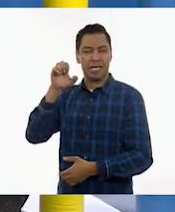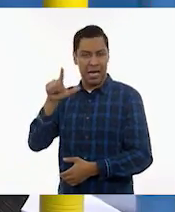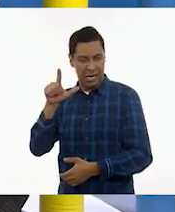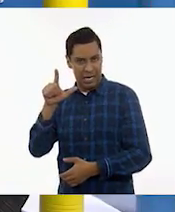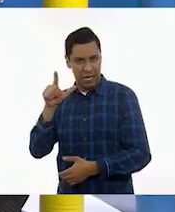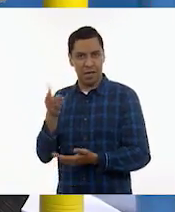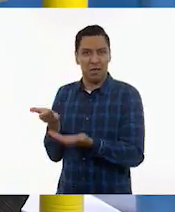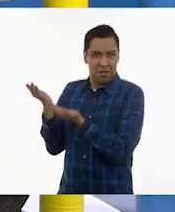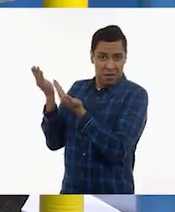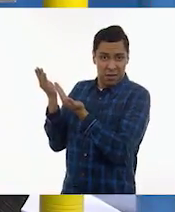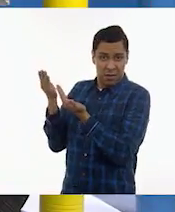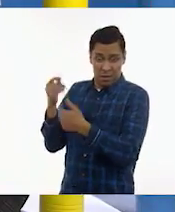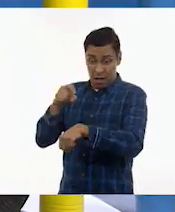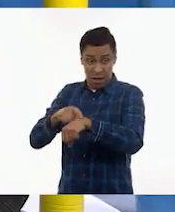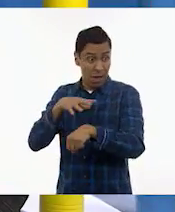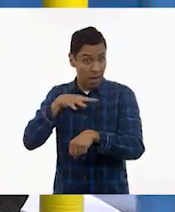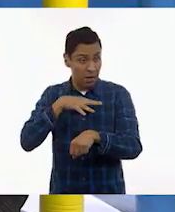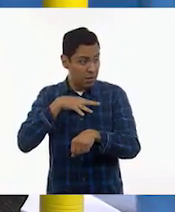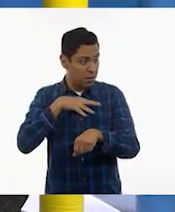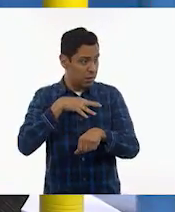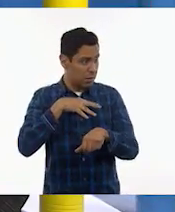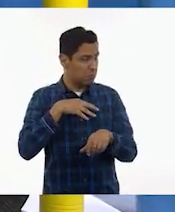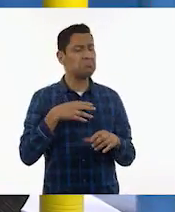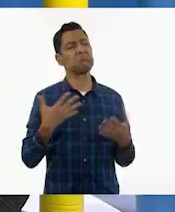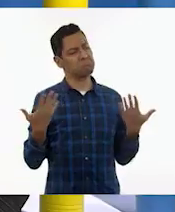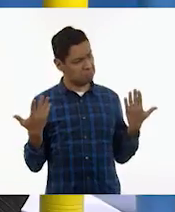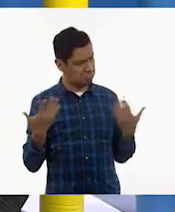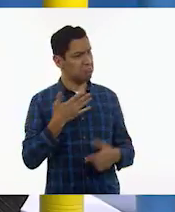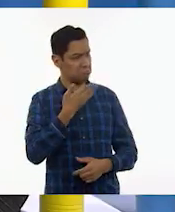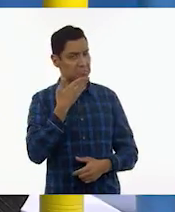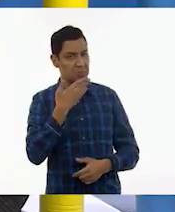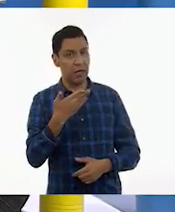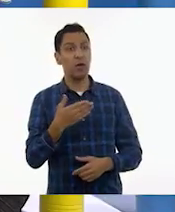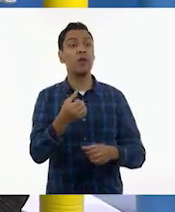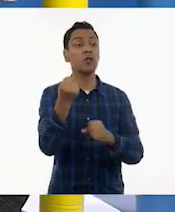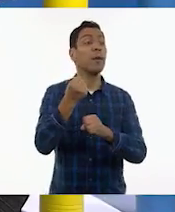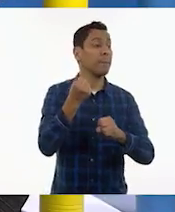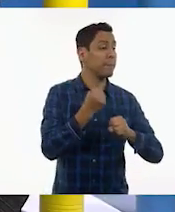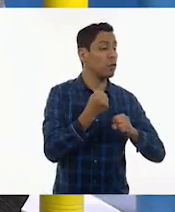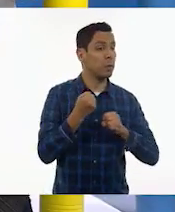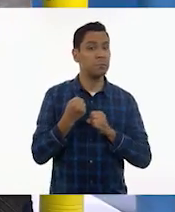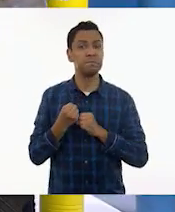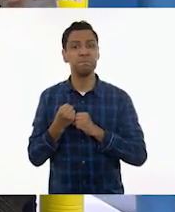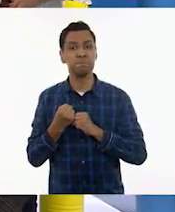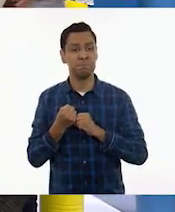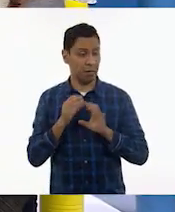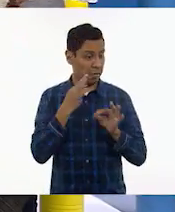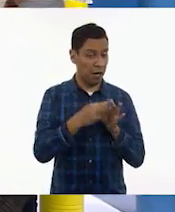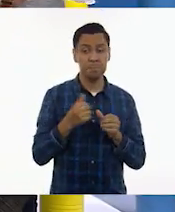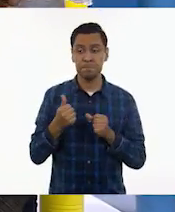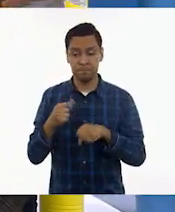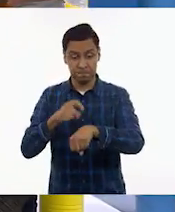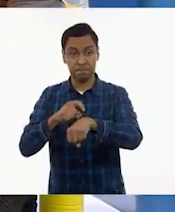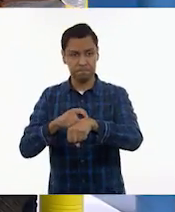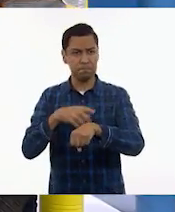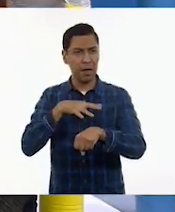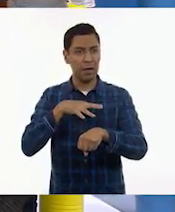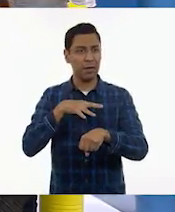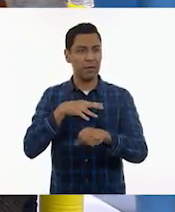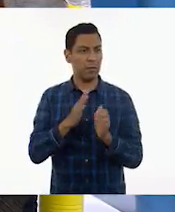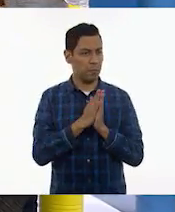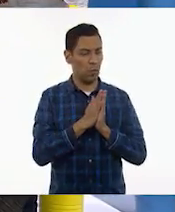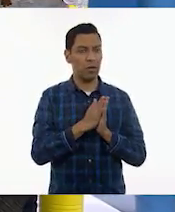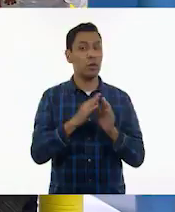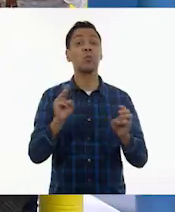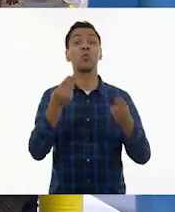tiempo todavía? Muy rapidito. Muy rapidito. Muy bien, muy bien. A ver, la escoba por ahí. Escoba. Muy bien. Y cantando. Por favor,